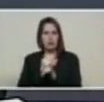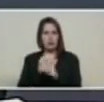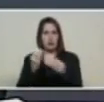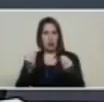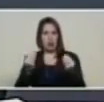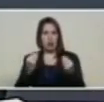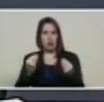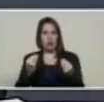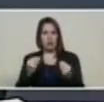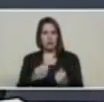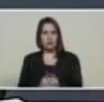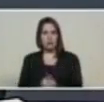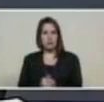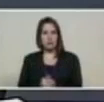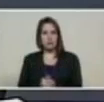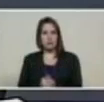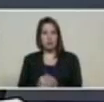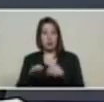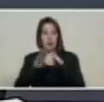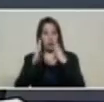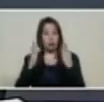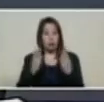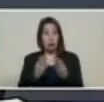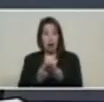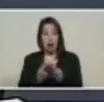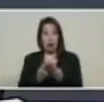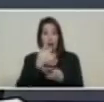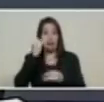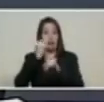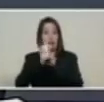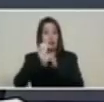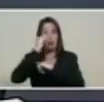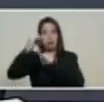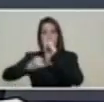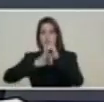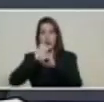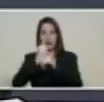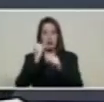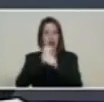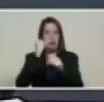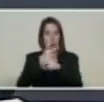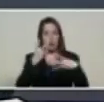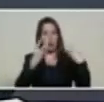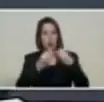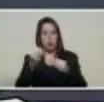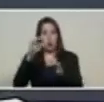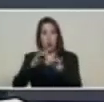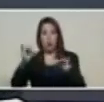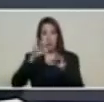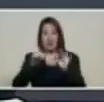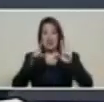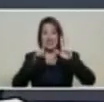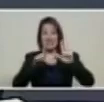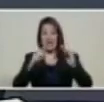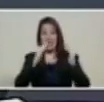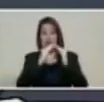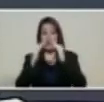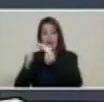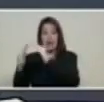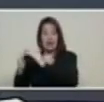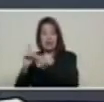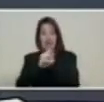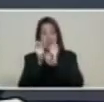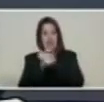Las exchange mundiales que están trabajando directamente con el petro, las seis exchange más poderosas del mundo